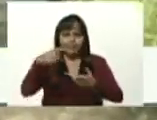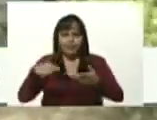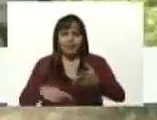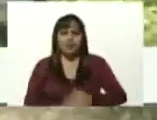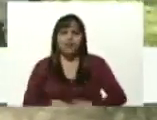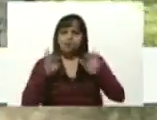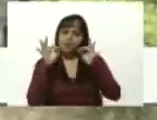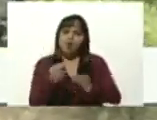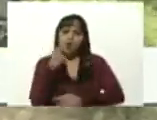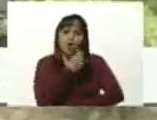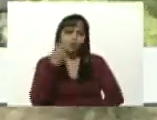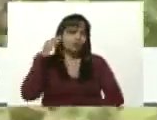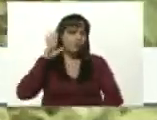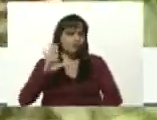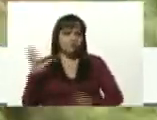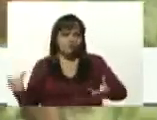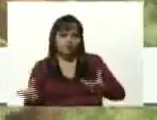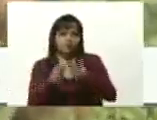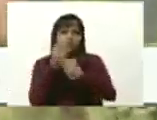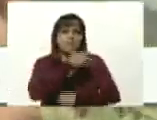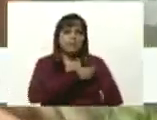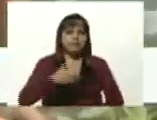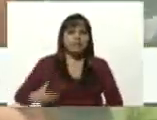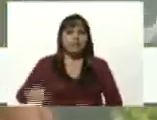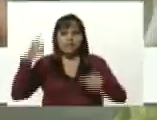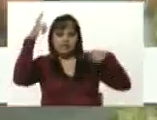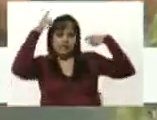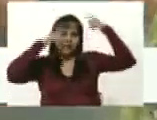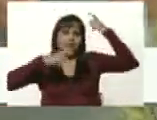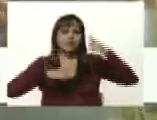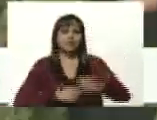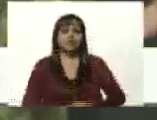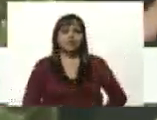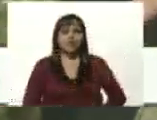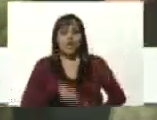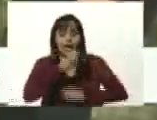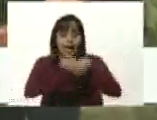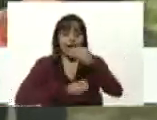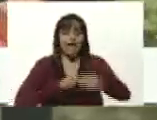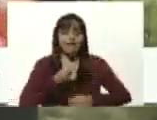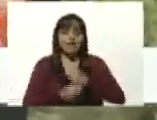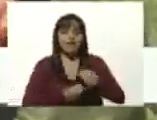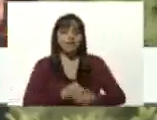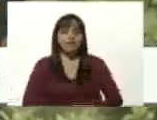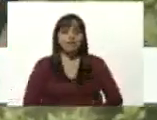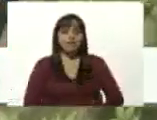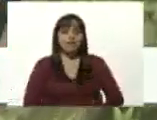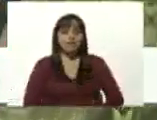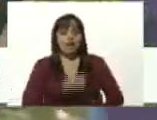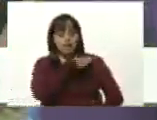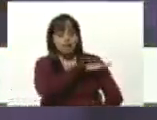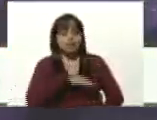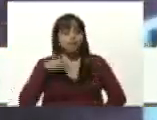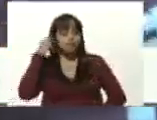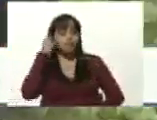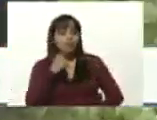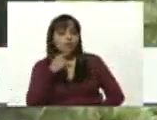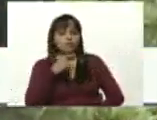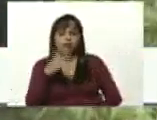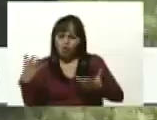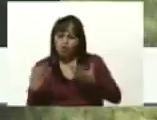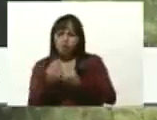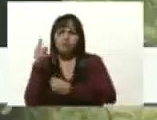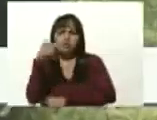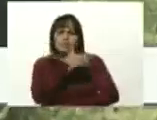compromiso con nuestro presidente Hugo Rafael Chávez Fría en la creación de nuestra gloriosa misión Sucre. Y usted, presidente.